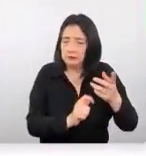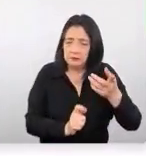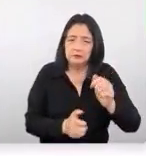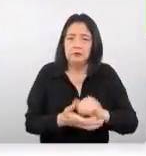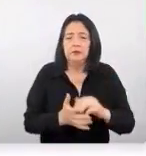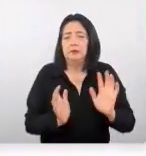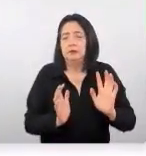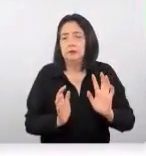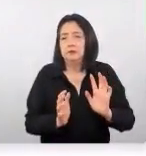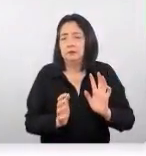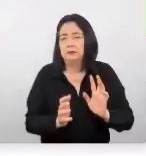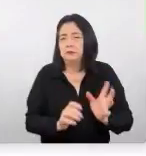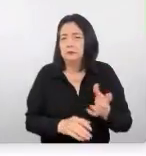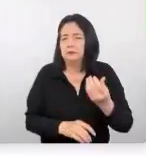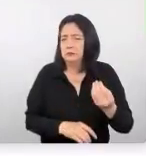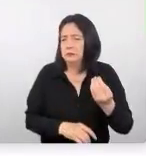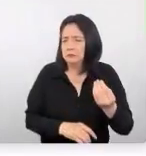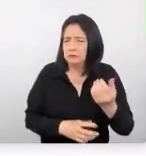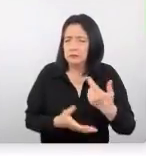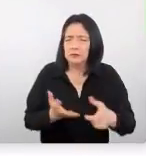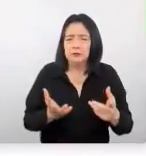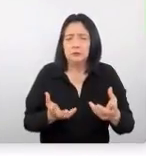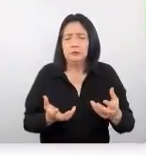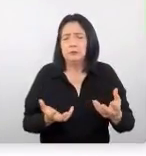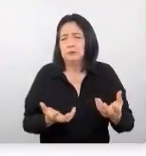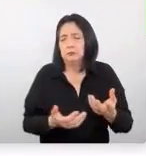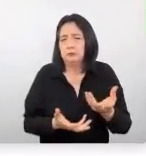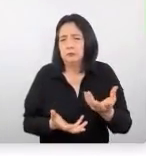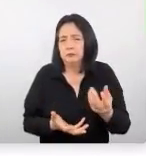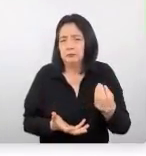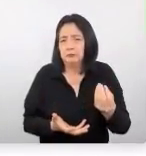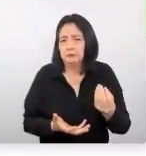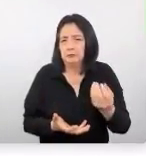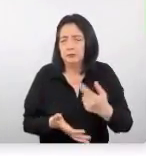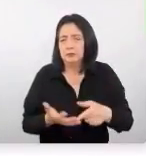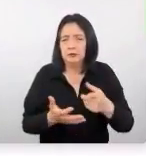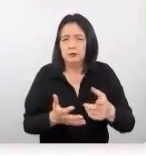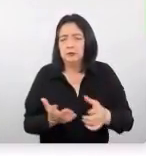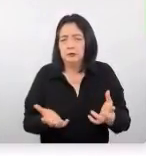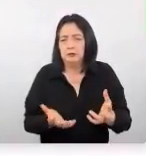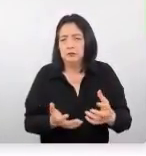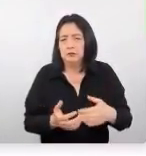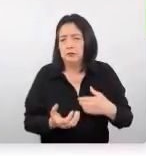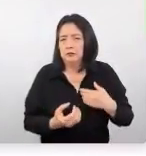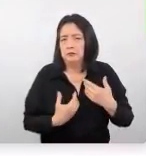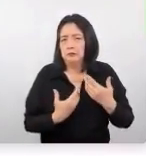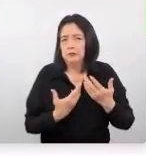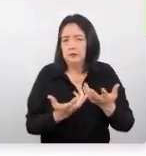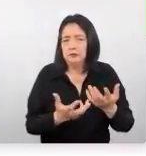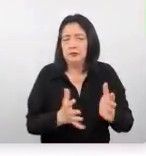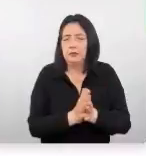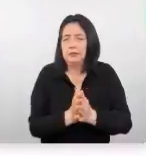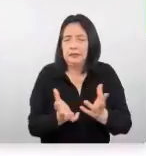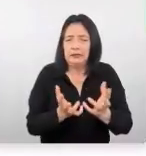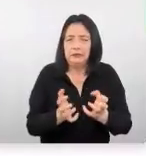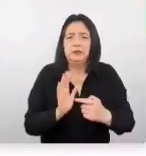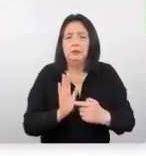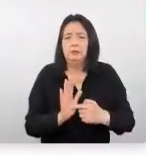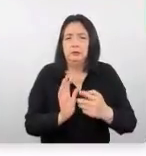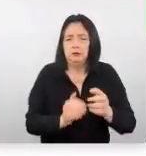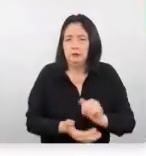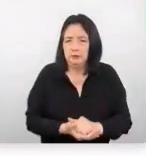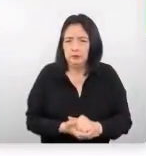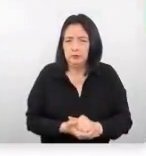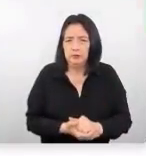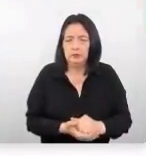este por por un poco esta esta autoexpresión o estas ganas de mostrarse